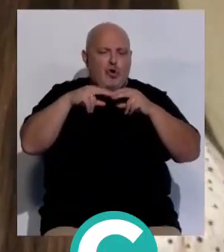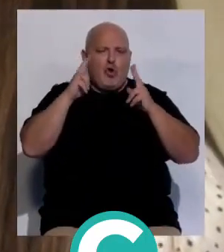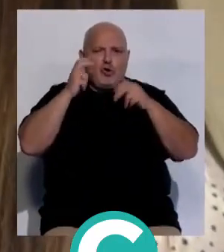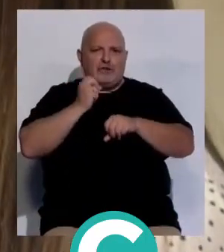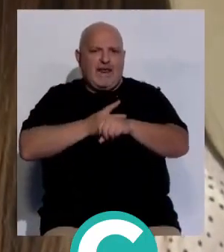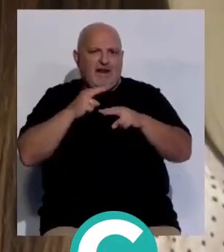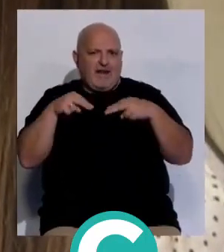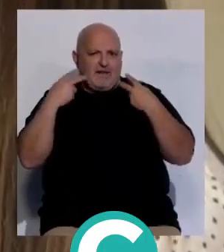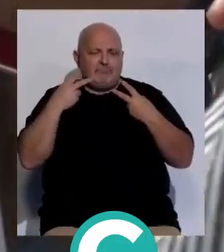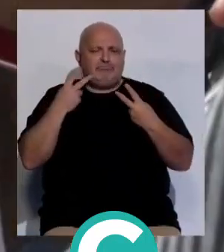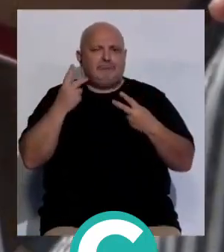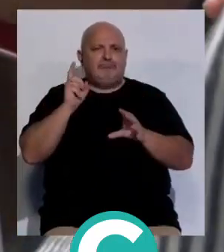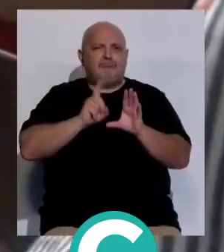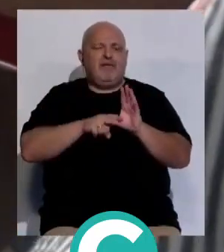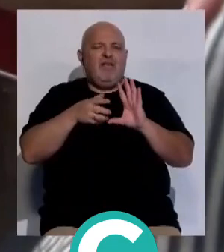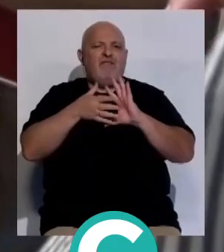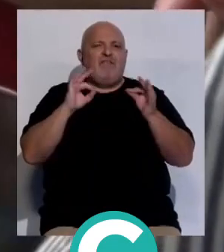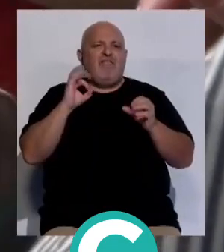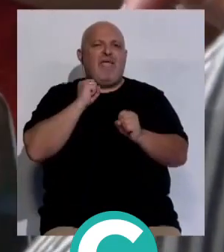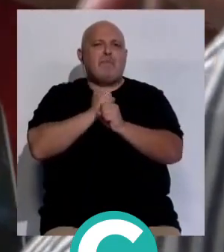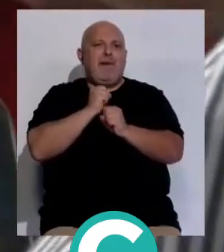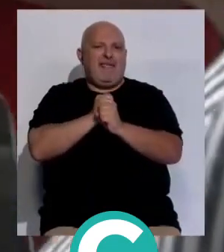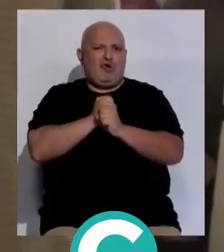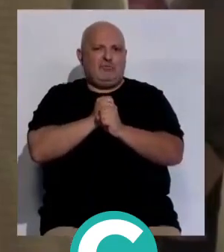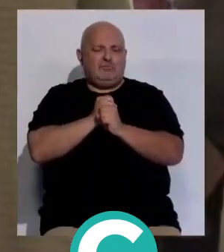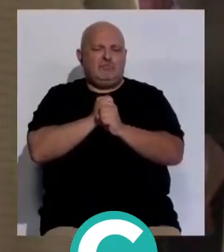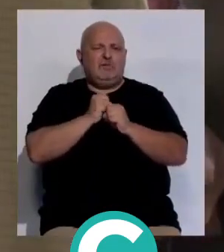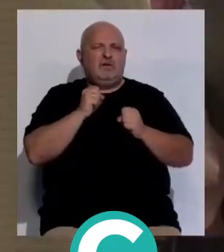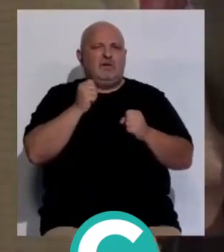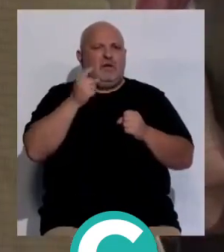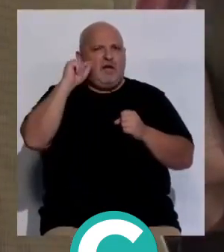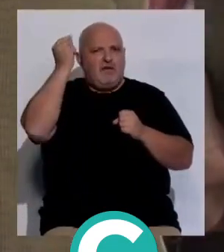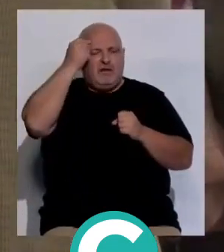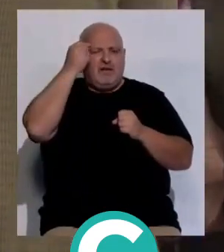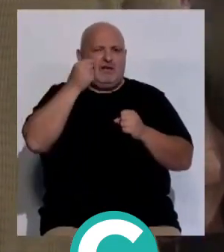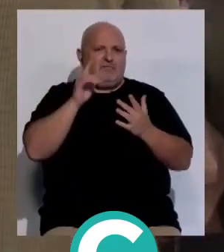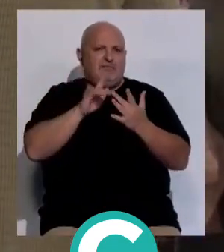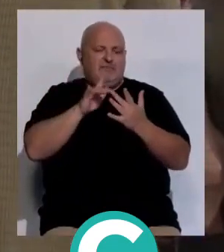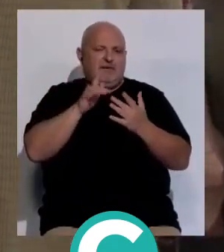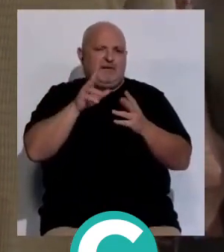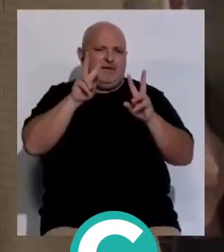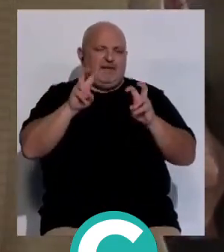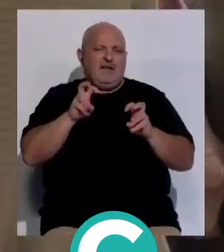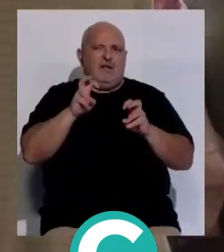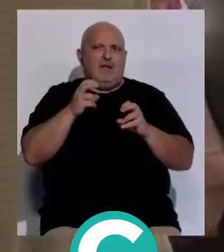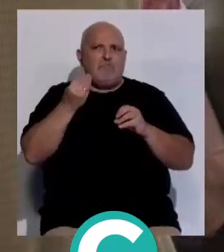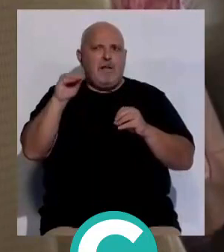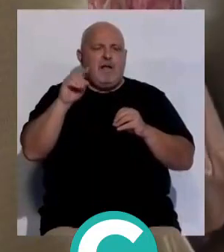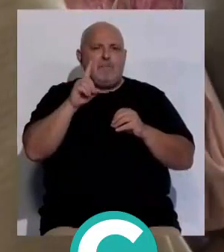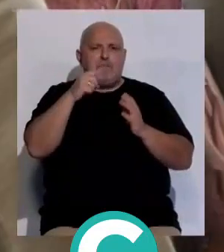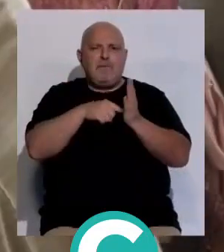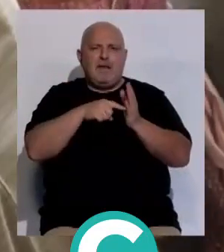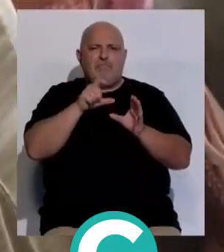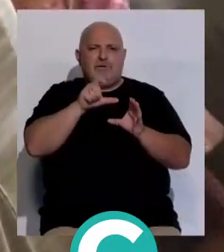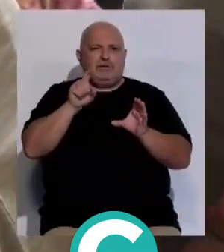hostelería han participado en esta Feria del Empleo. Conectando talentos es el lema de esta edición que ha registrado más de un millar